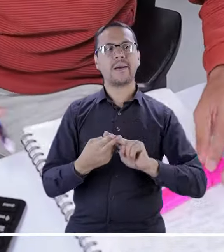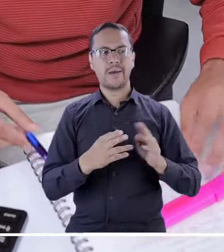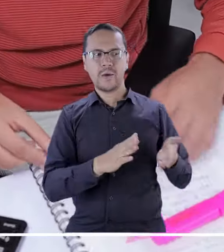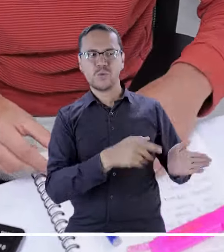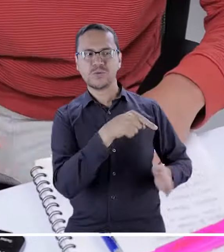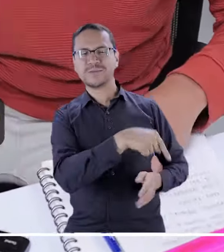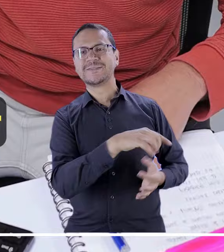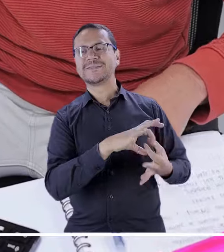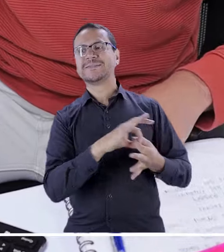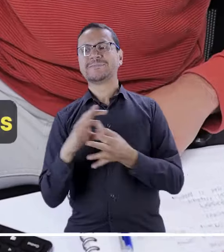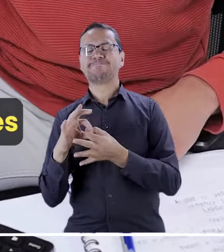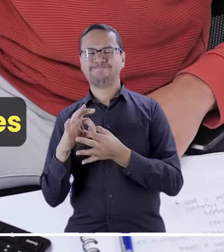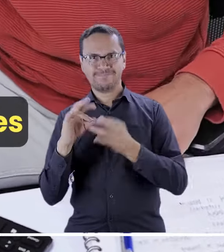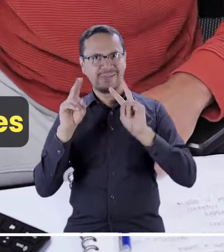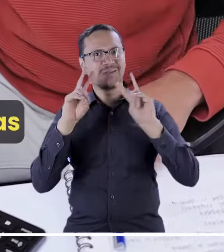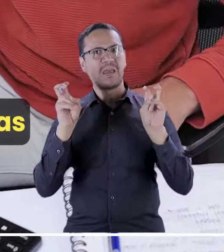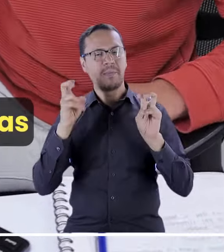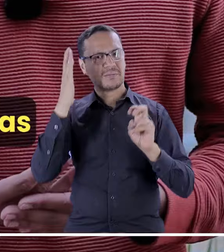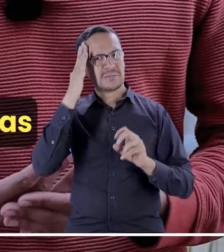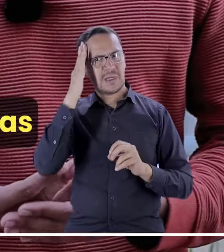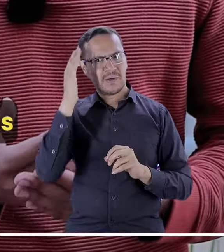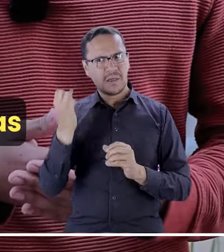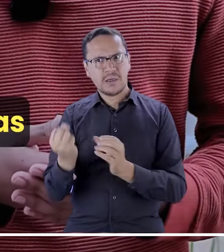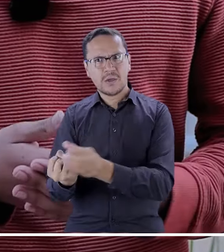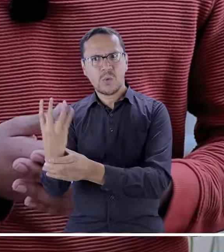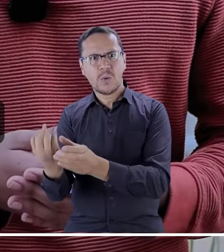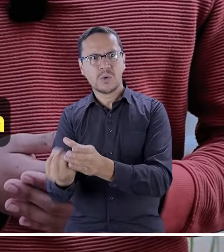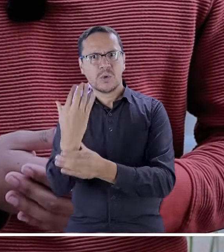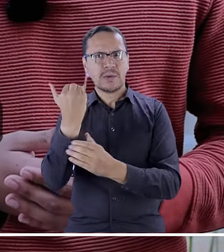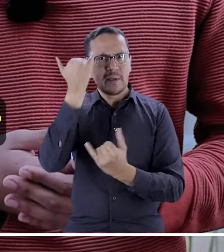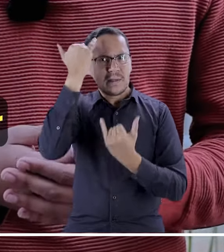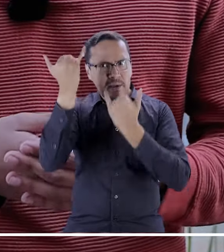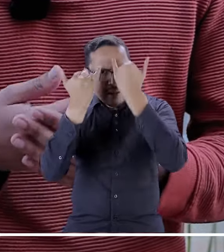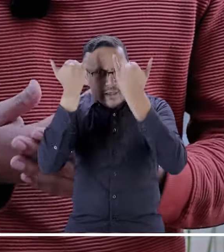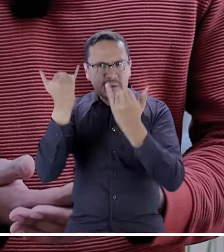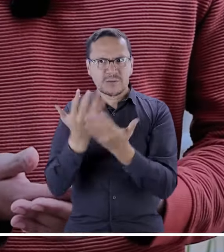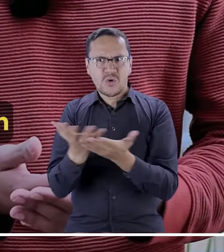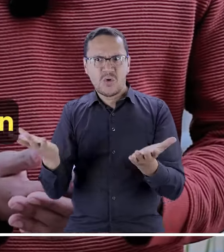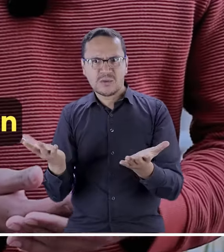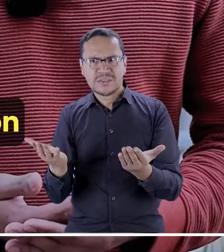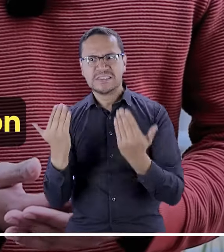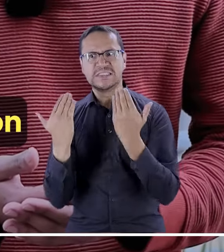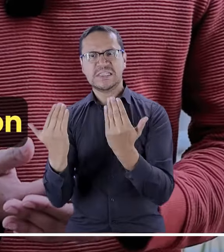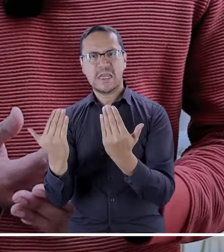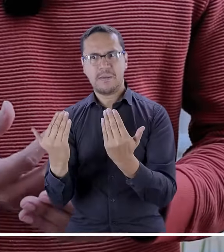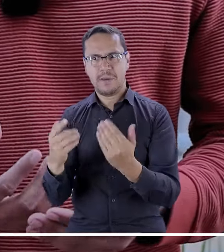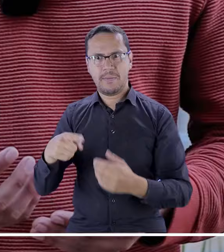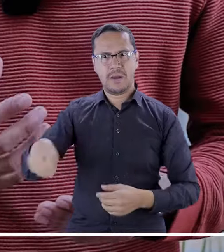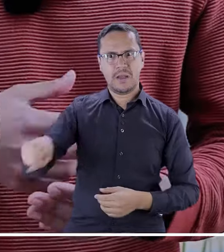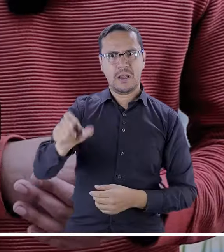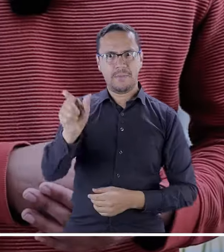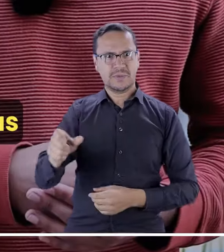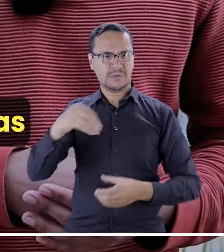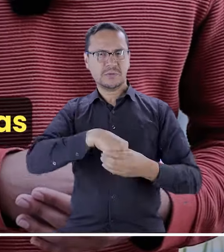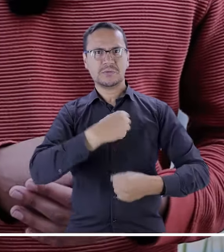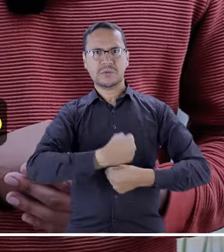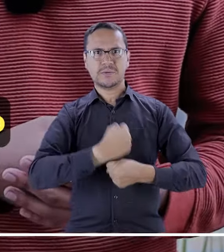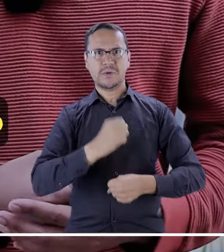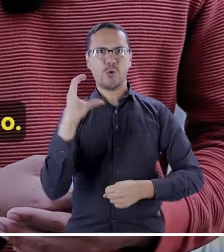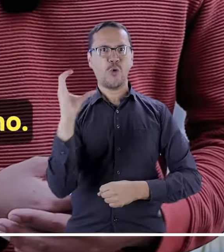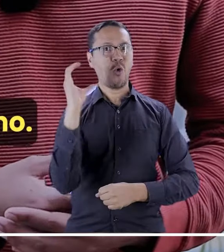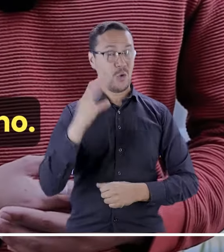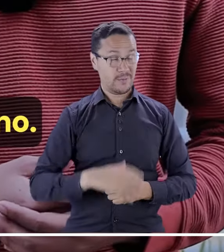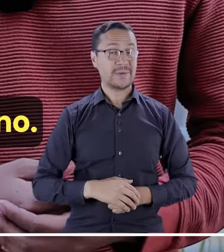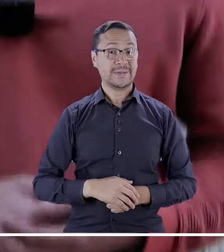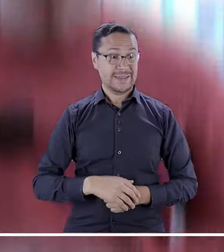necesarias para pensar en diferentes estrategias e iniciativas que puedan ayudar a que esta población pueda entrar en las dinámicas del